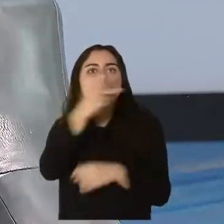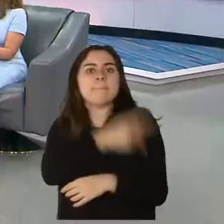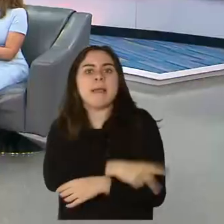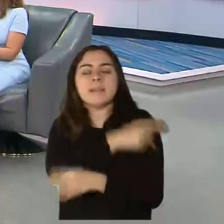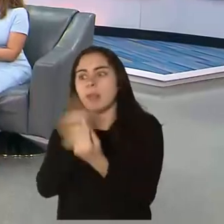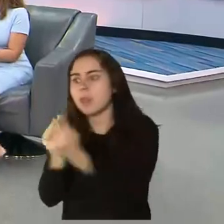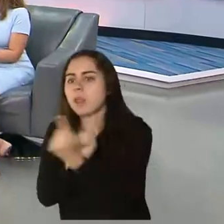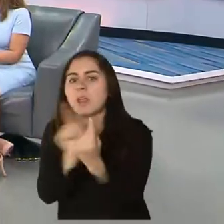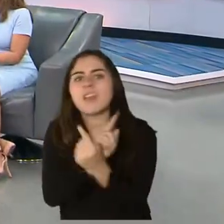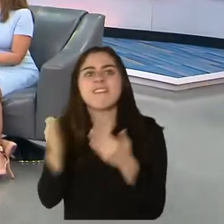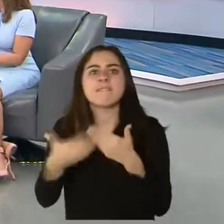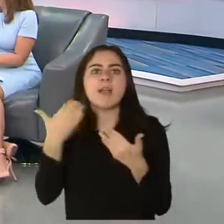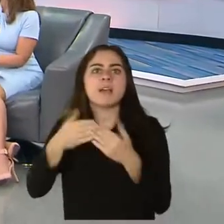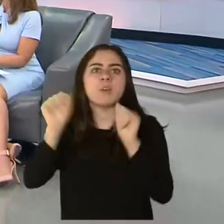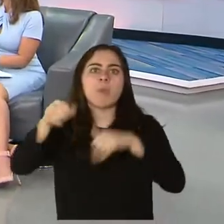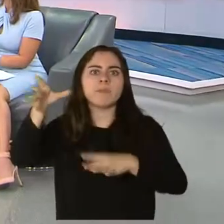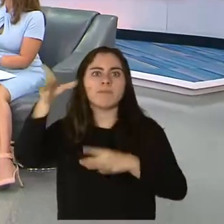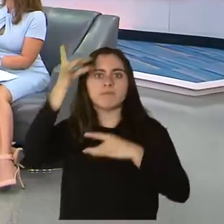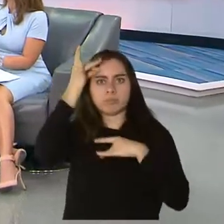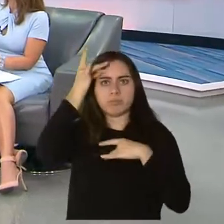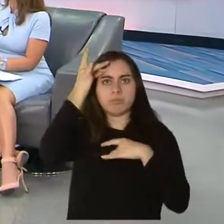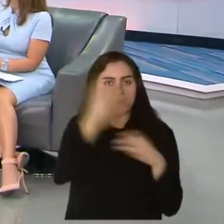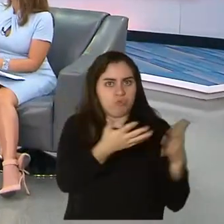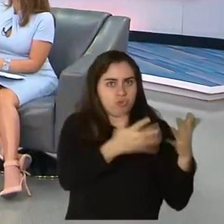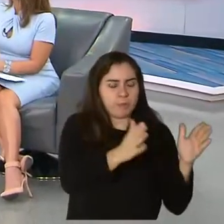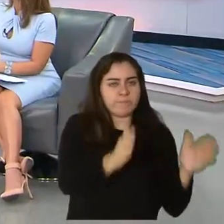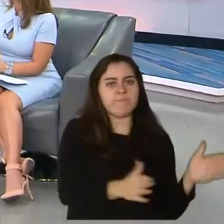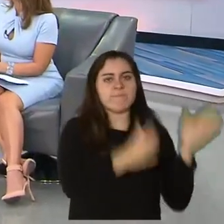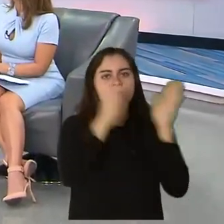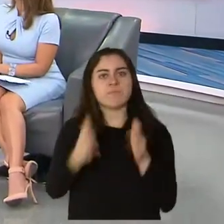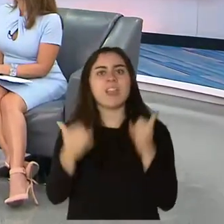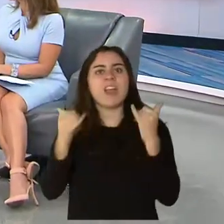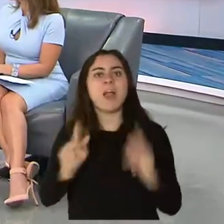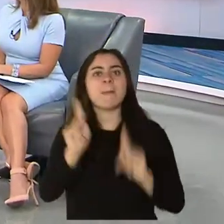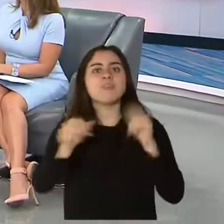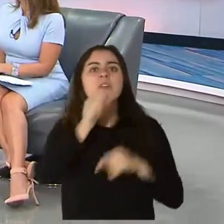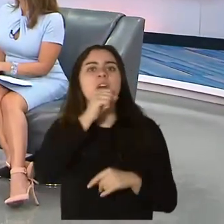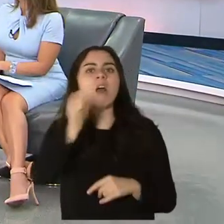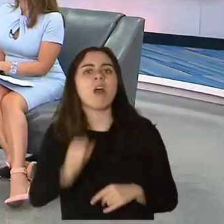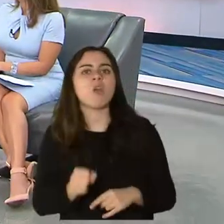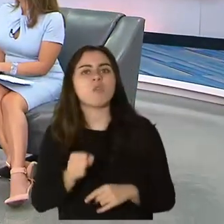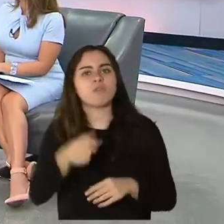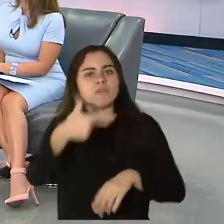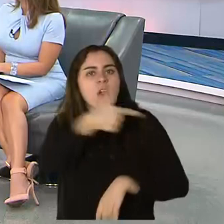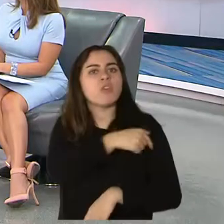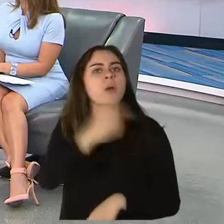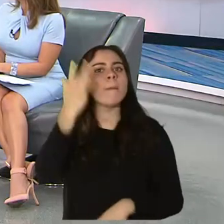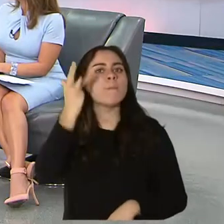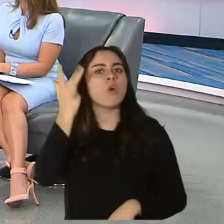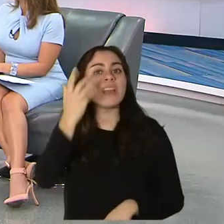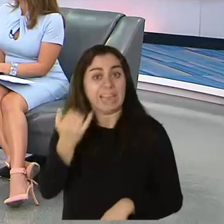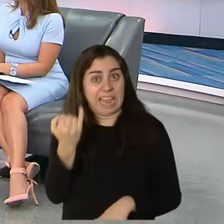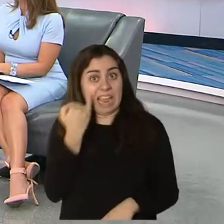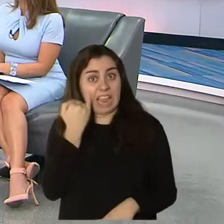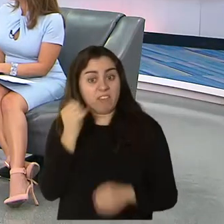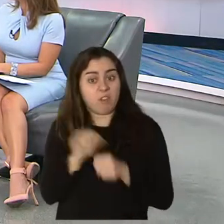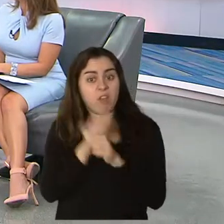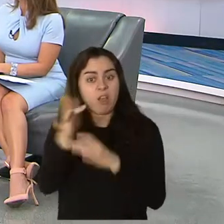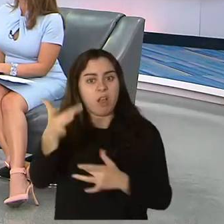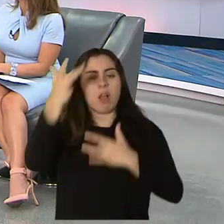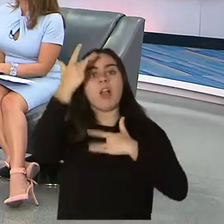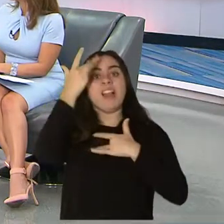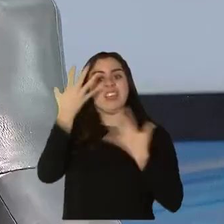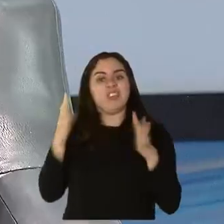adultos mayores por el riesgo de complicaciones y de fatalidades. Y sí, las